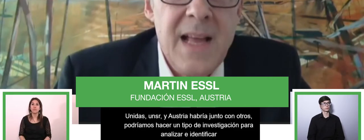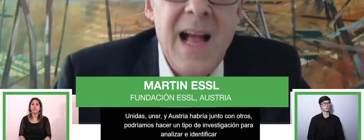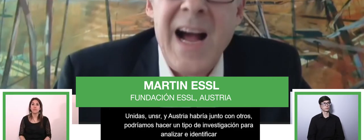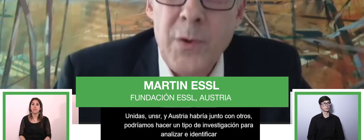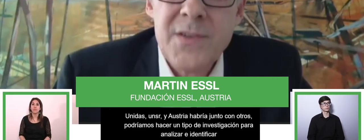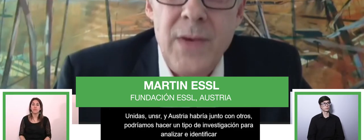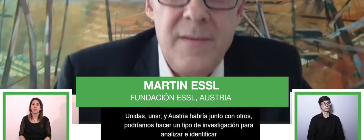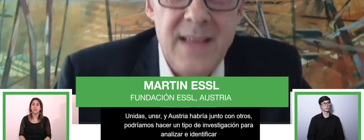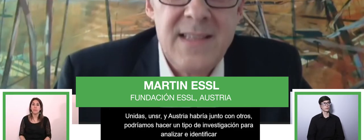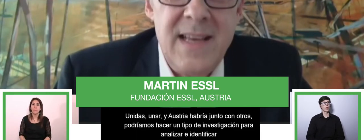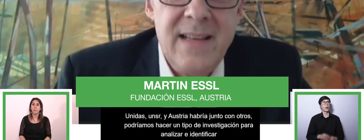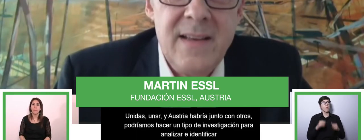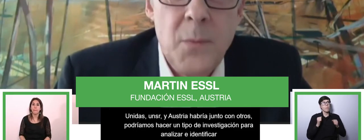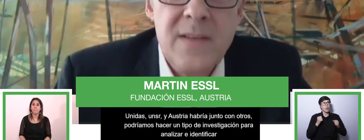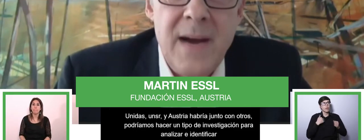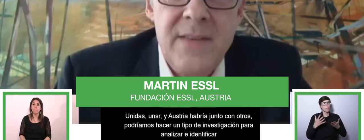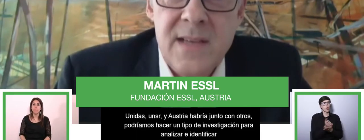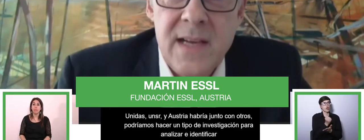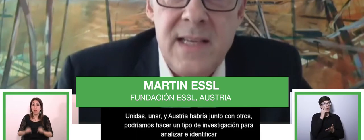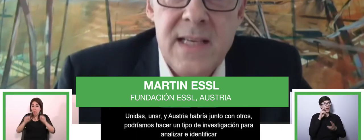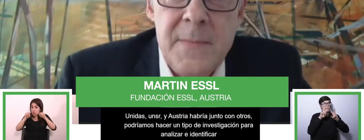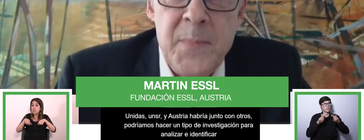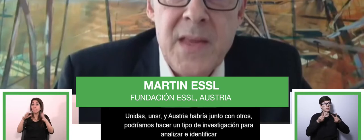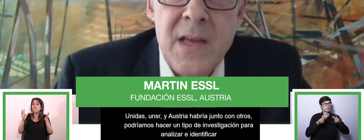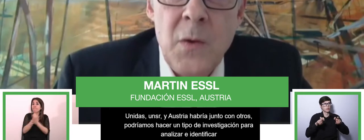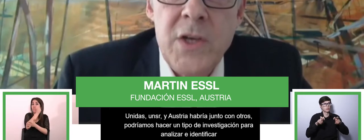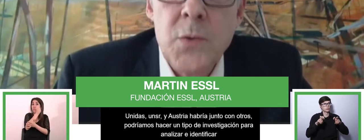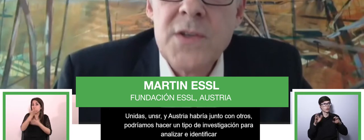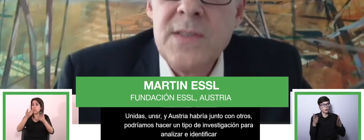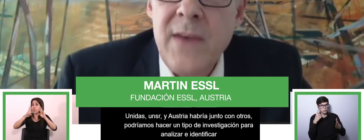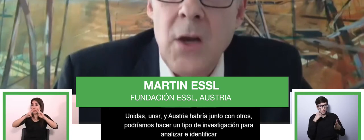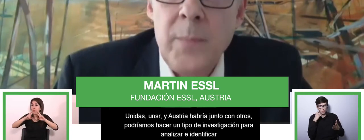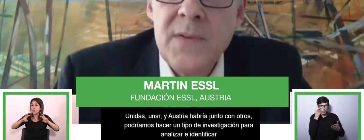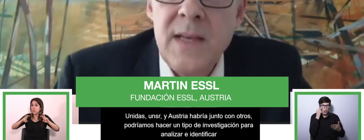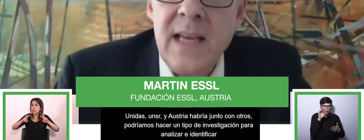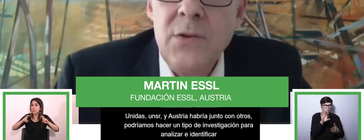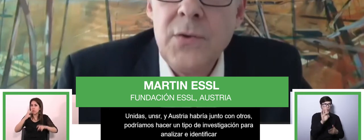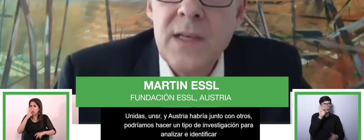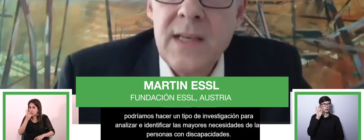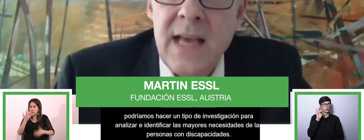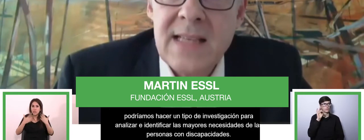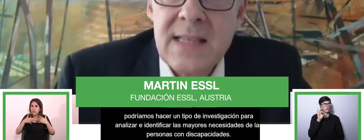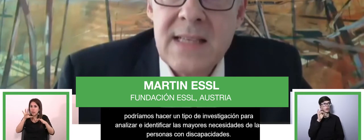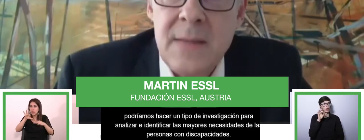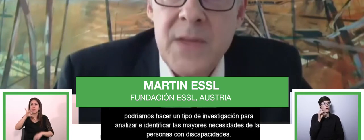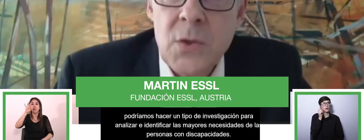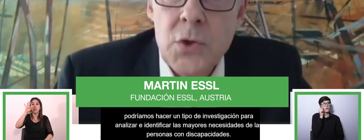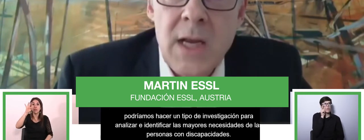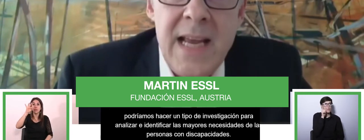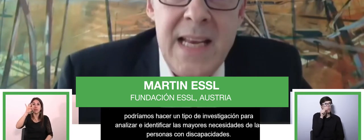discapacidades. Y yo estaba muy fascinado por esta idea que se desarrolló